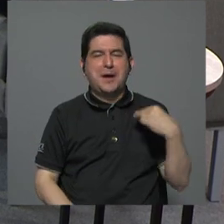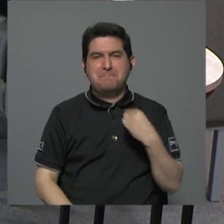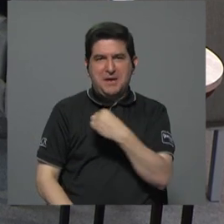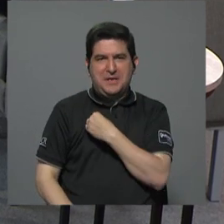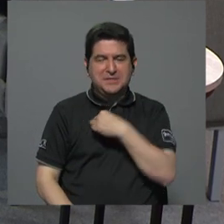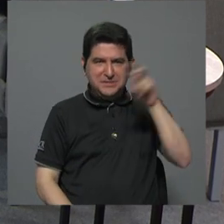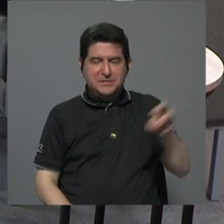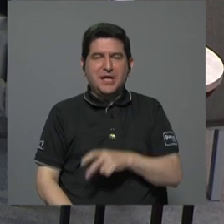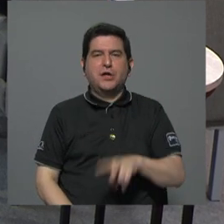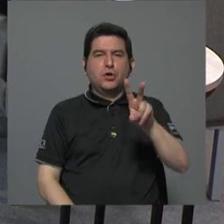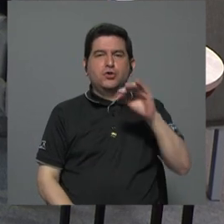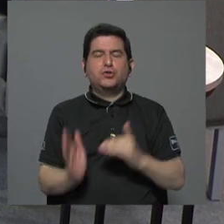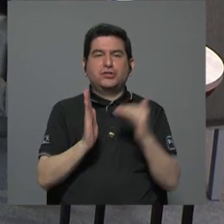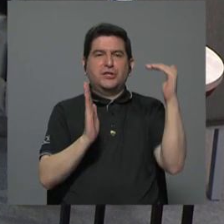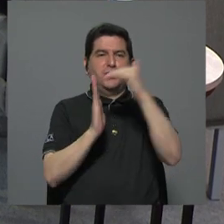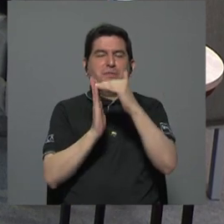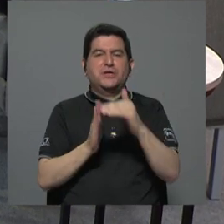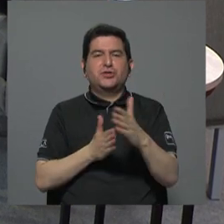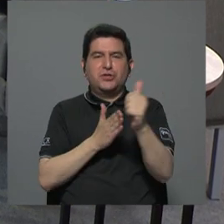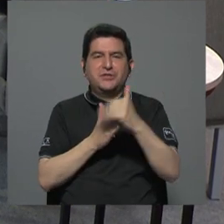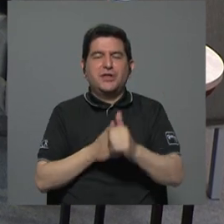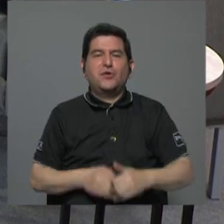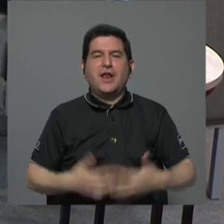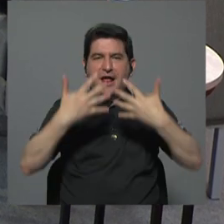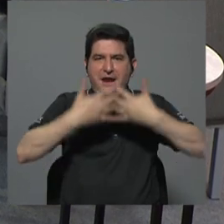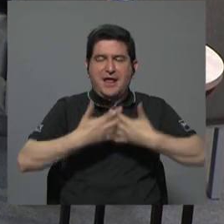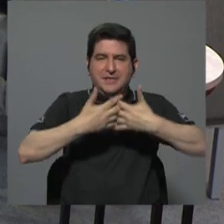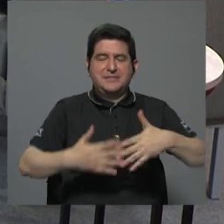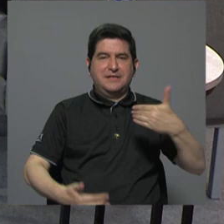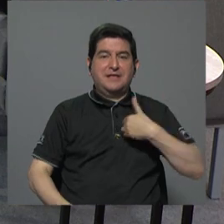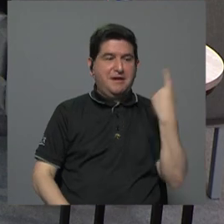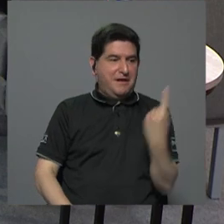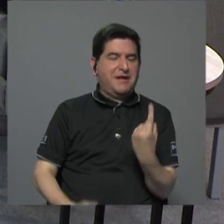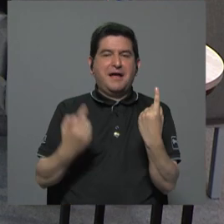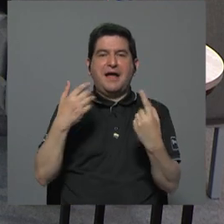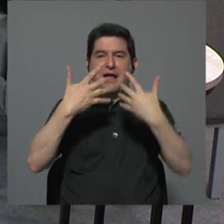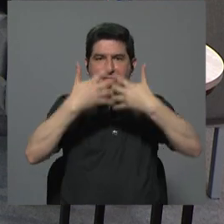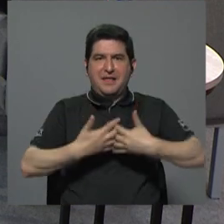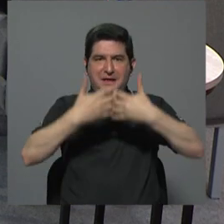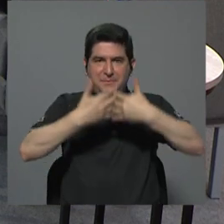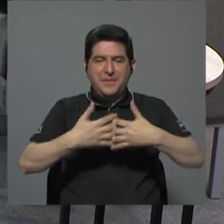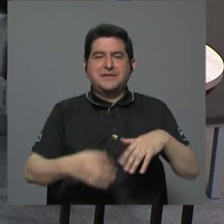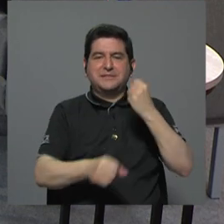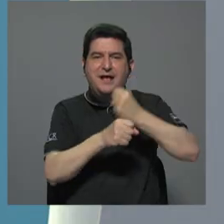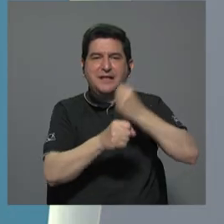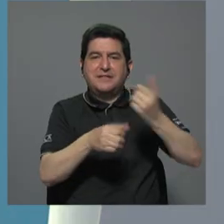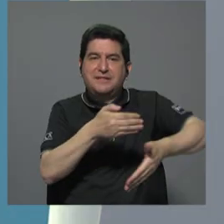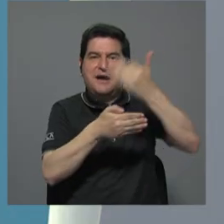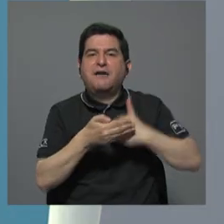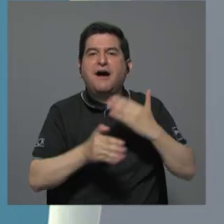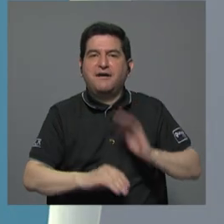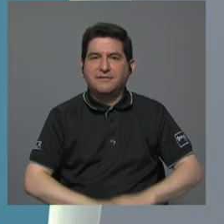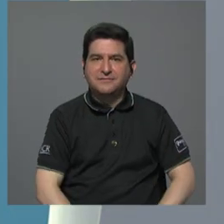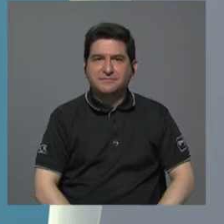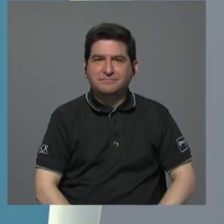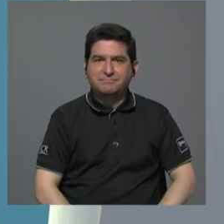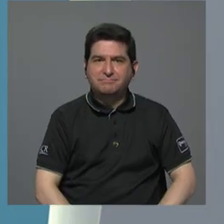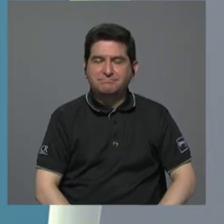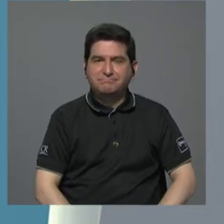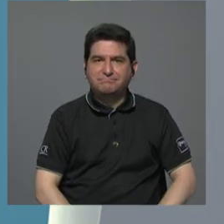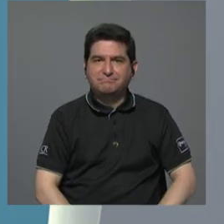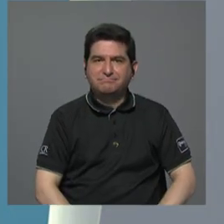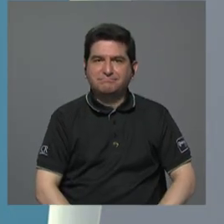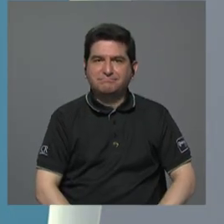comprar 200 millones de dólares en maquinaria? Que era lo que tenía cada una de estas empresas cuando estaban operando. Porque, hey,